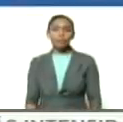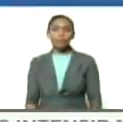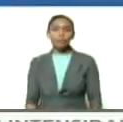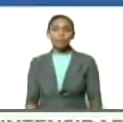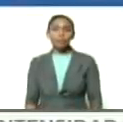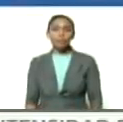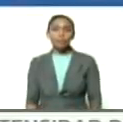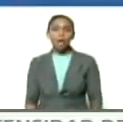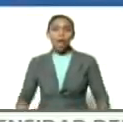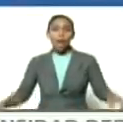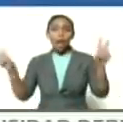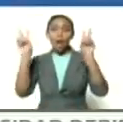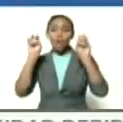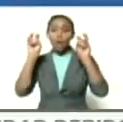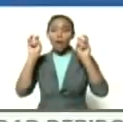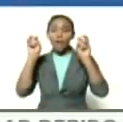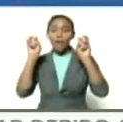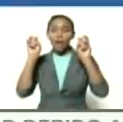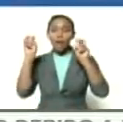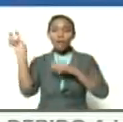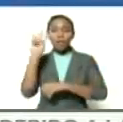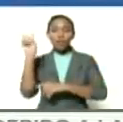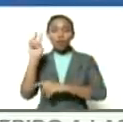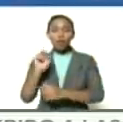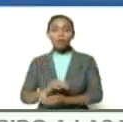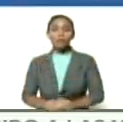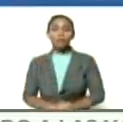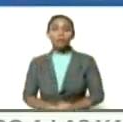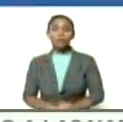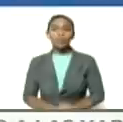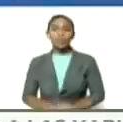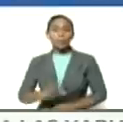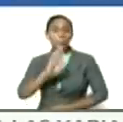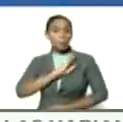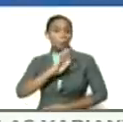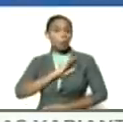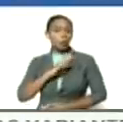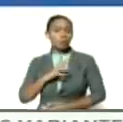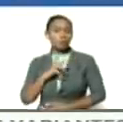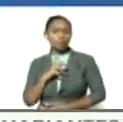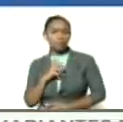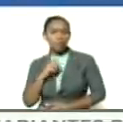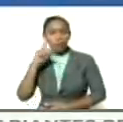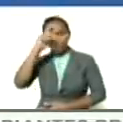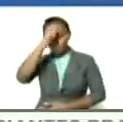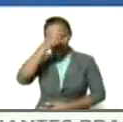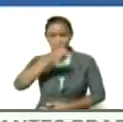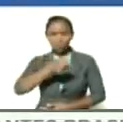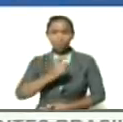la nueva venezolanidad que propios y extraños reconocen